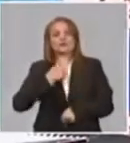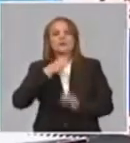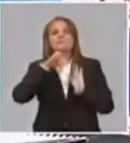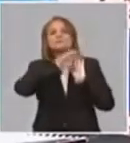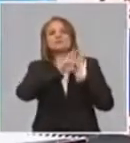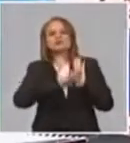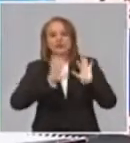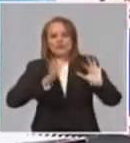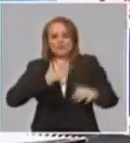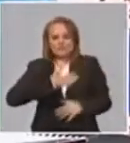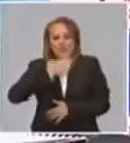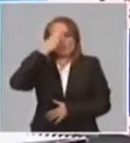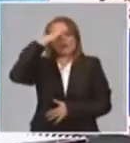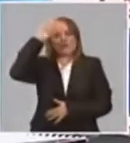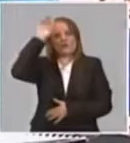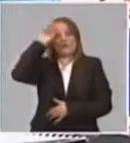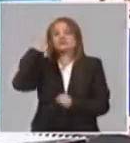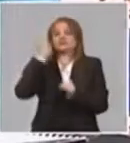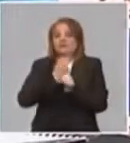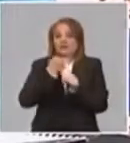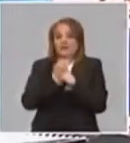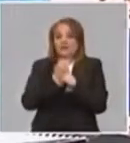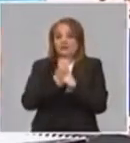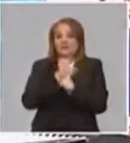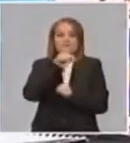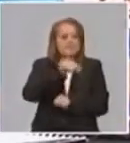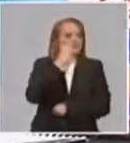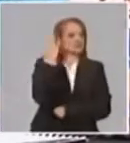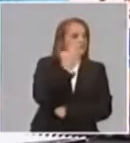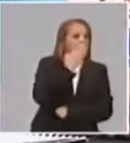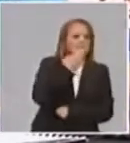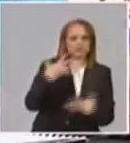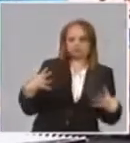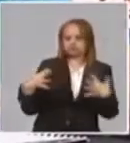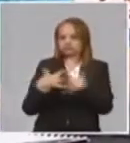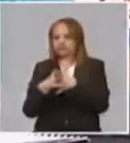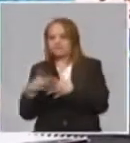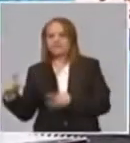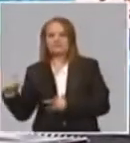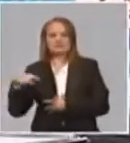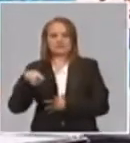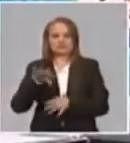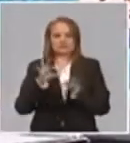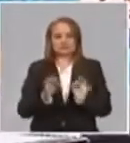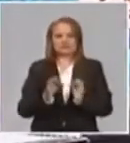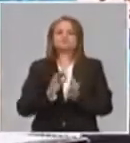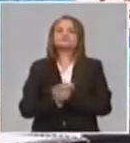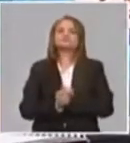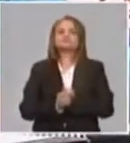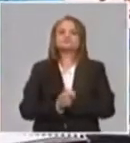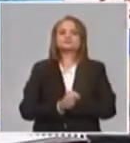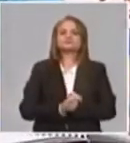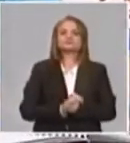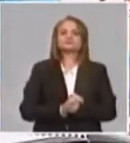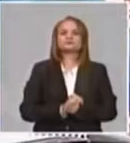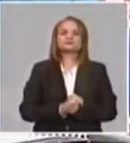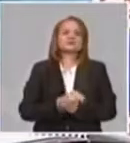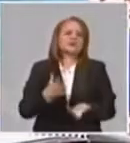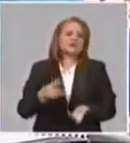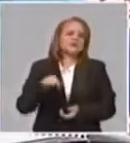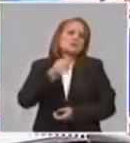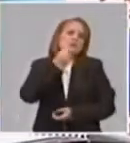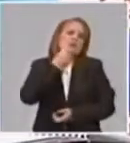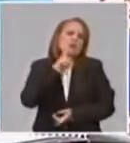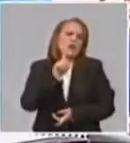asunto. Y, en este sentido, para la COVID, bueno, pues, también estamos participando y estamos trabajando. Y lo que puedo decir